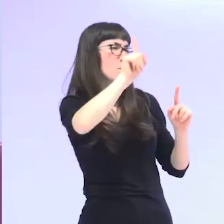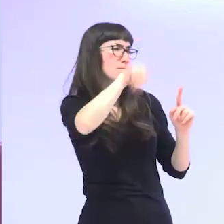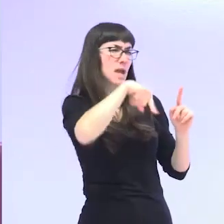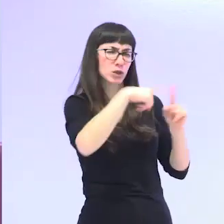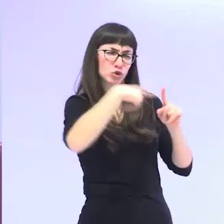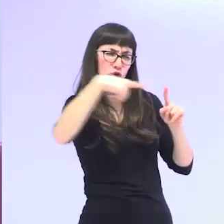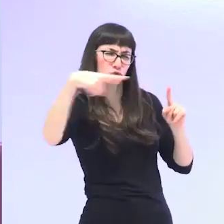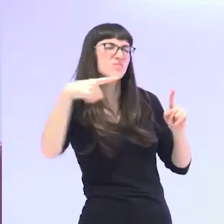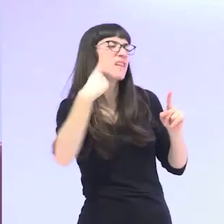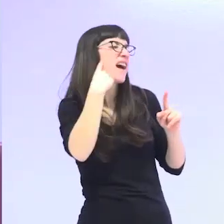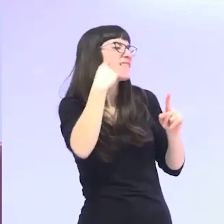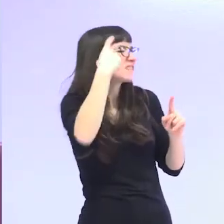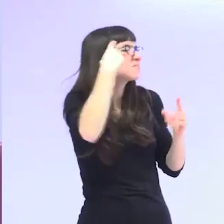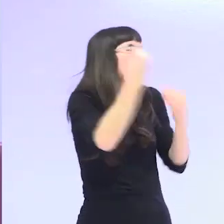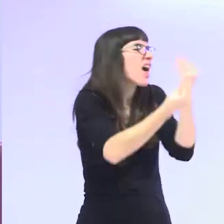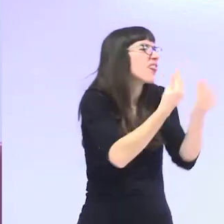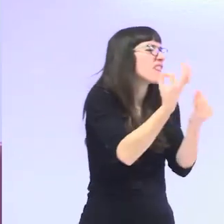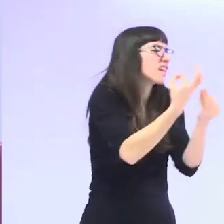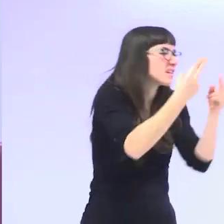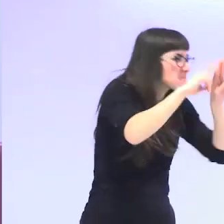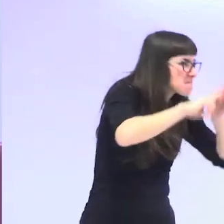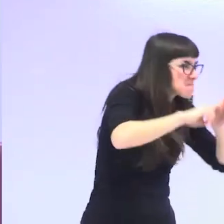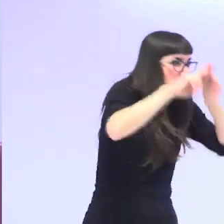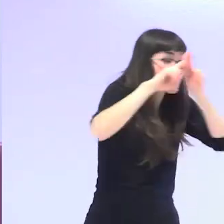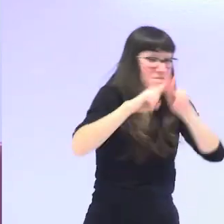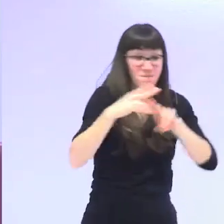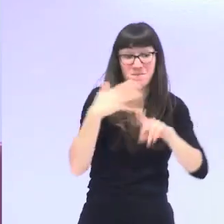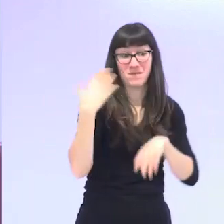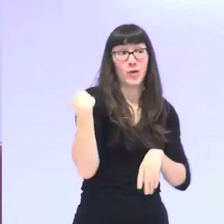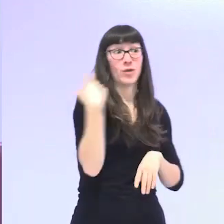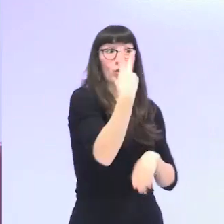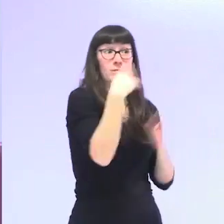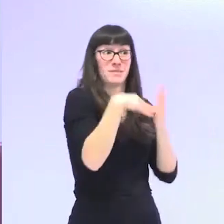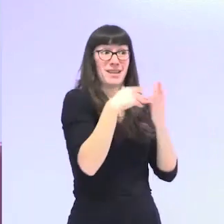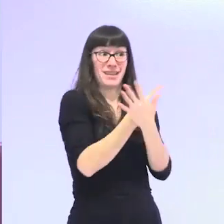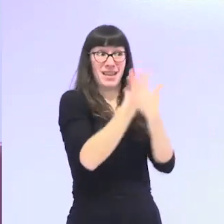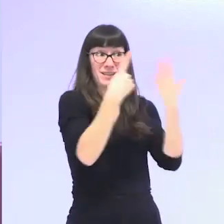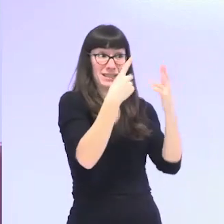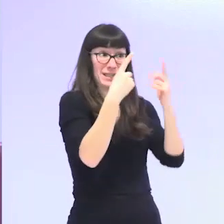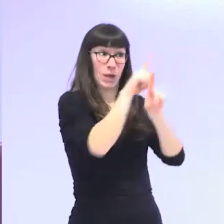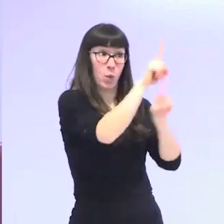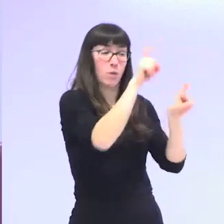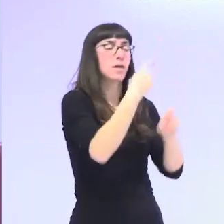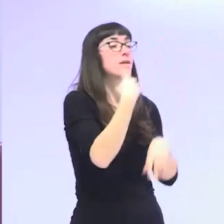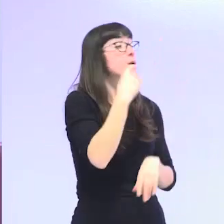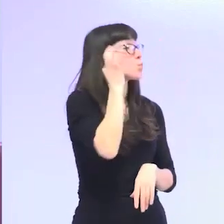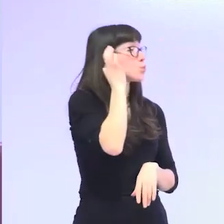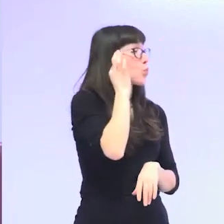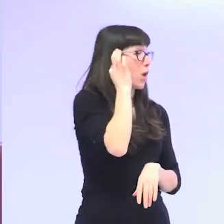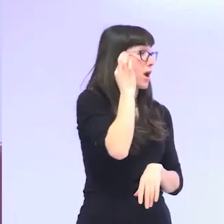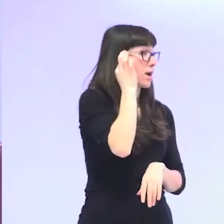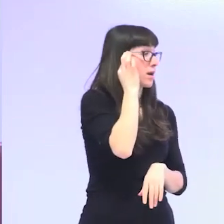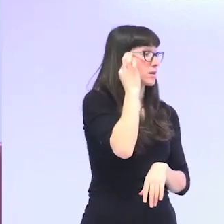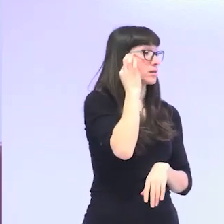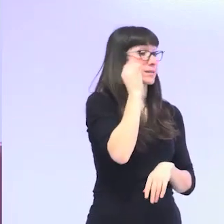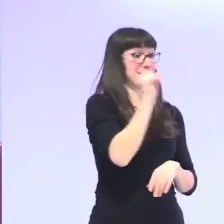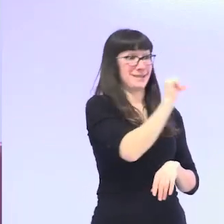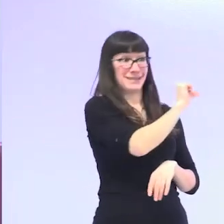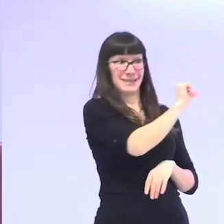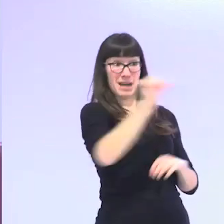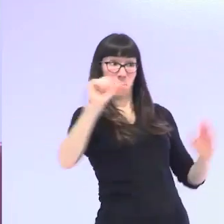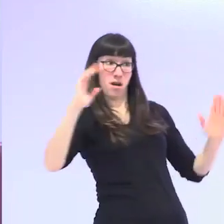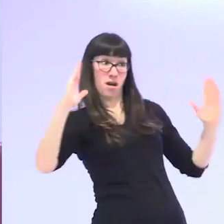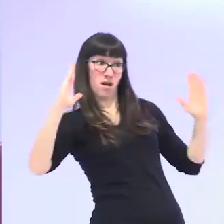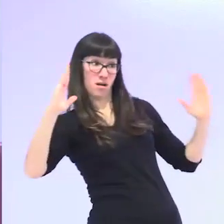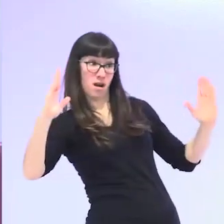año bueno pues la última encuesta de 2016 dice que las mujeres trabajamos de media entre